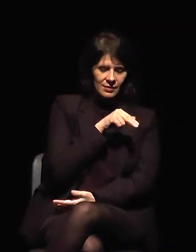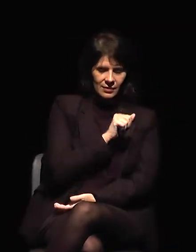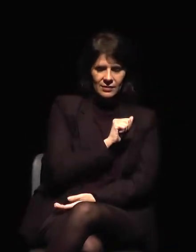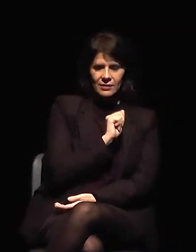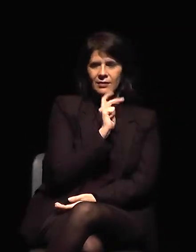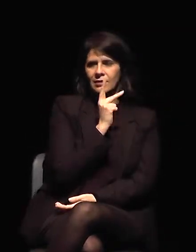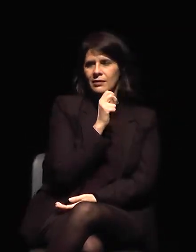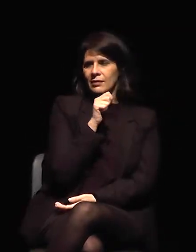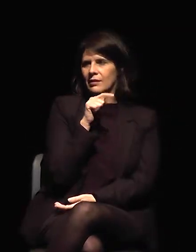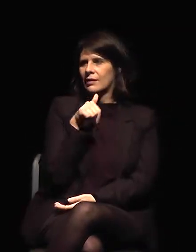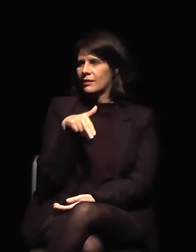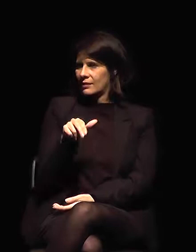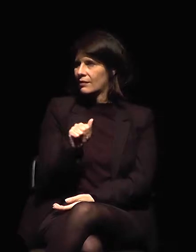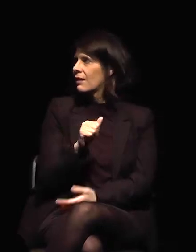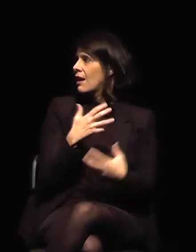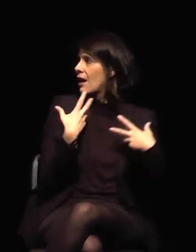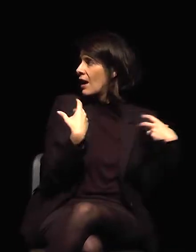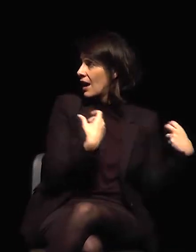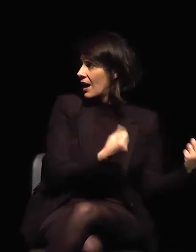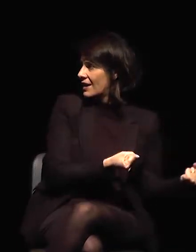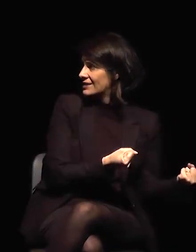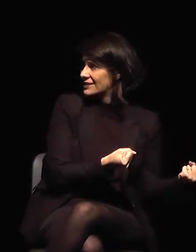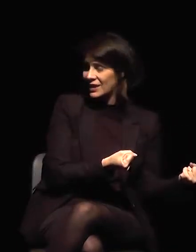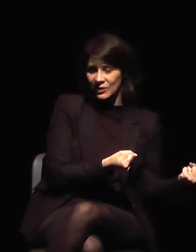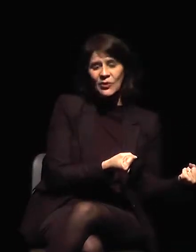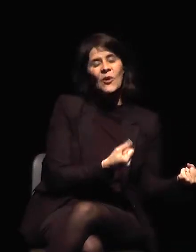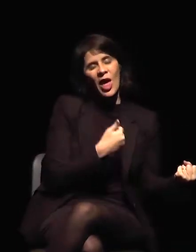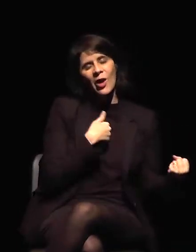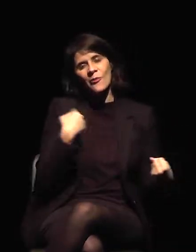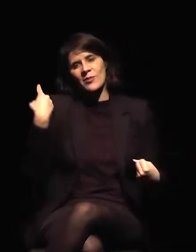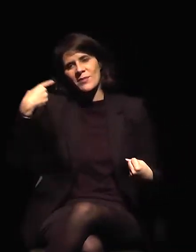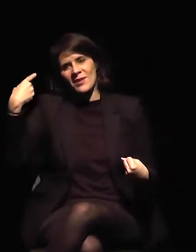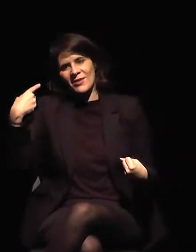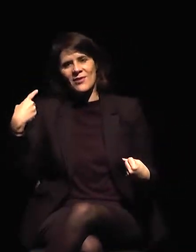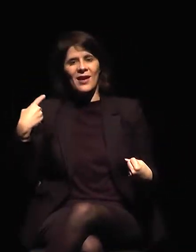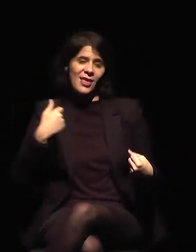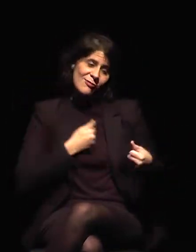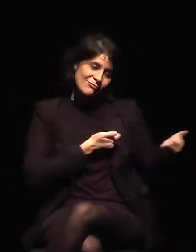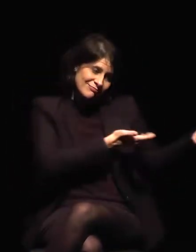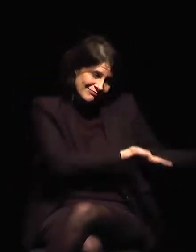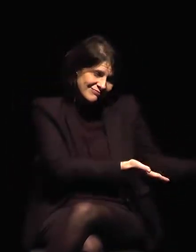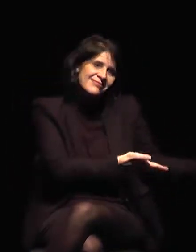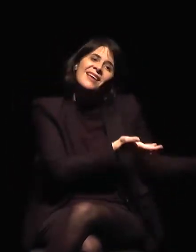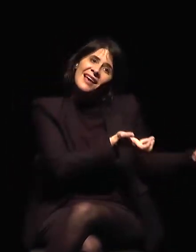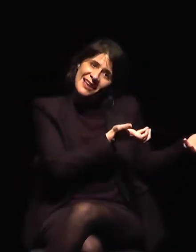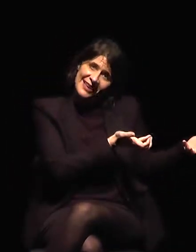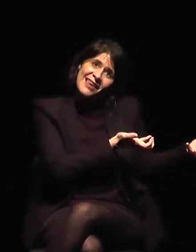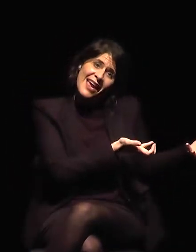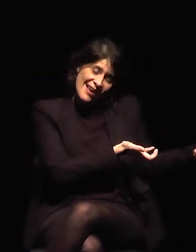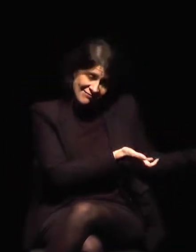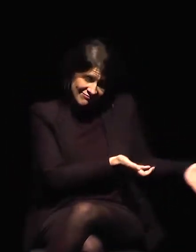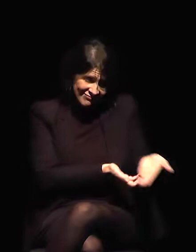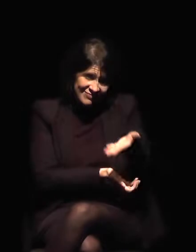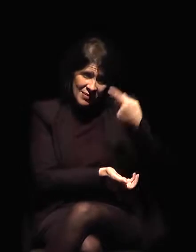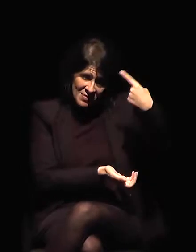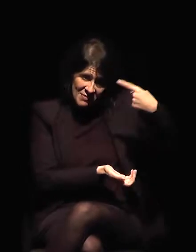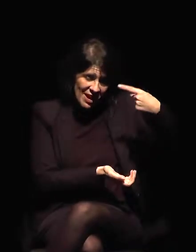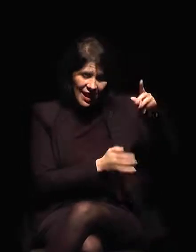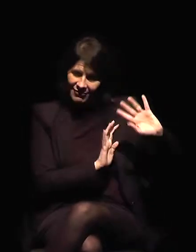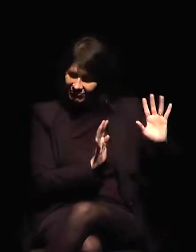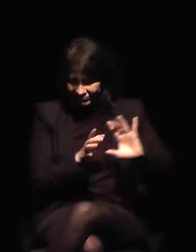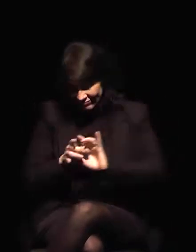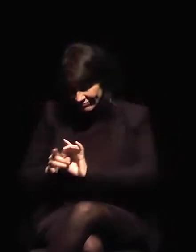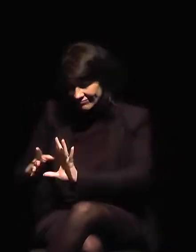Bueno, yo le dije que podía ir primero, pero ella fue muy amable y me dejó empezar